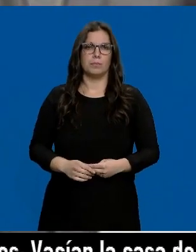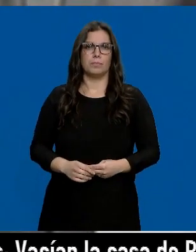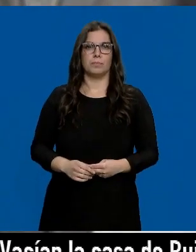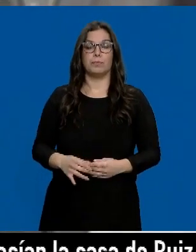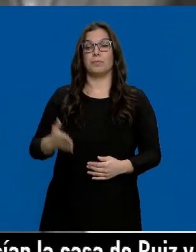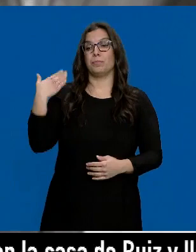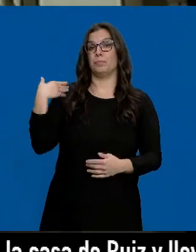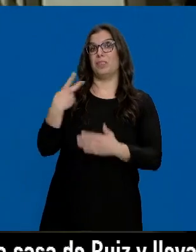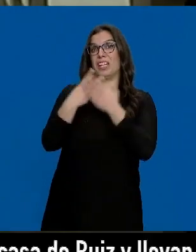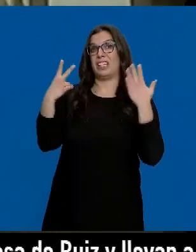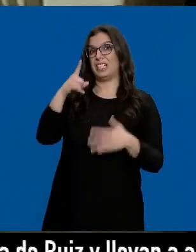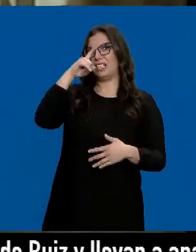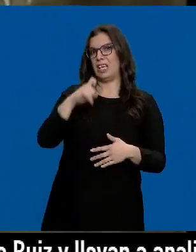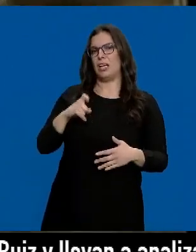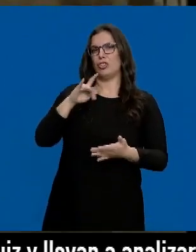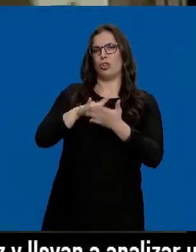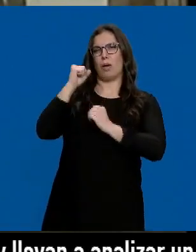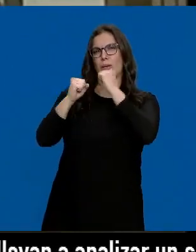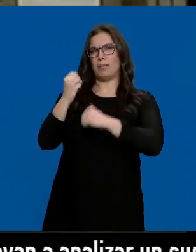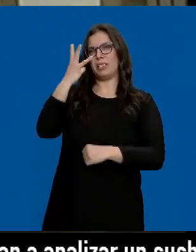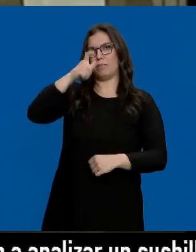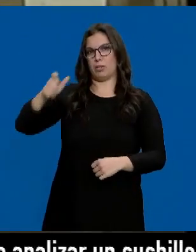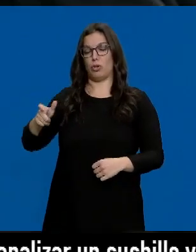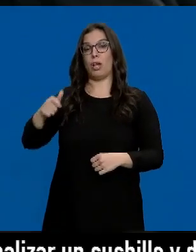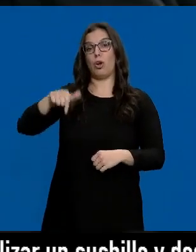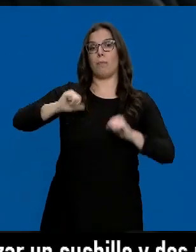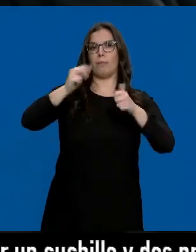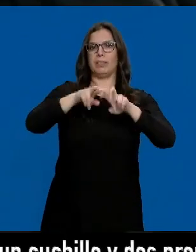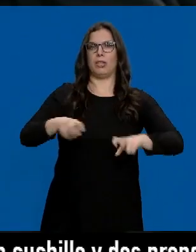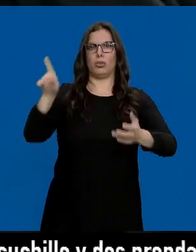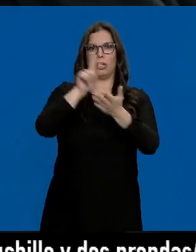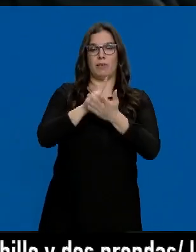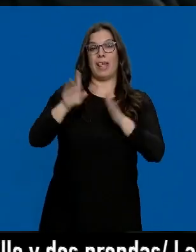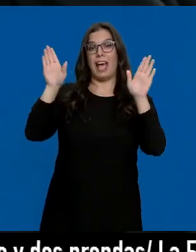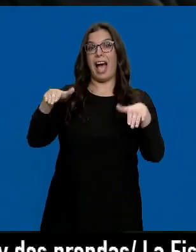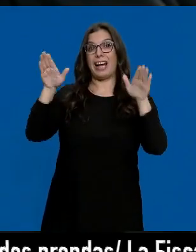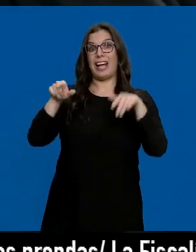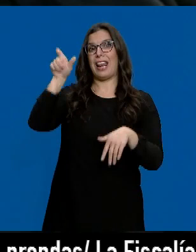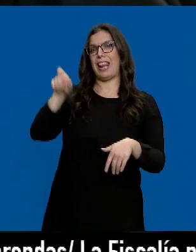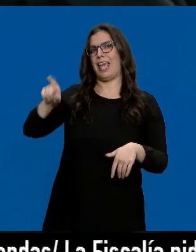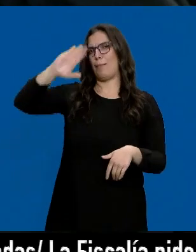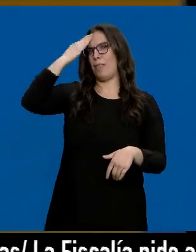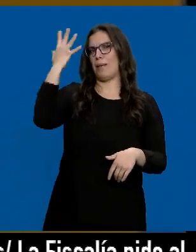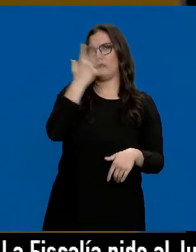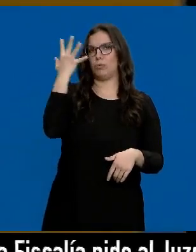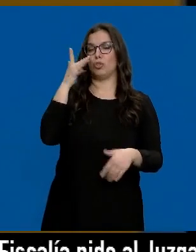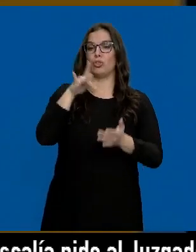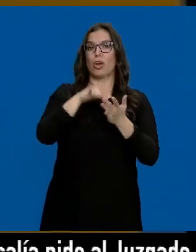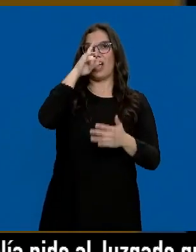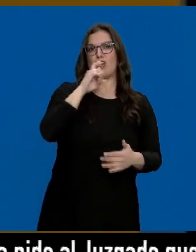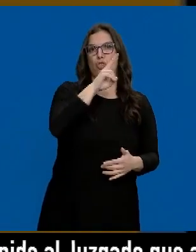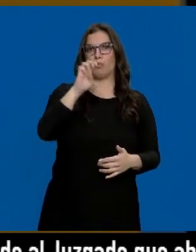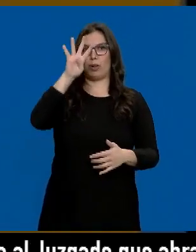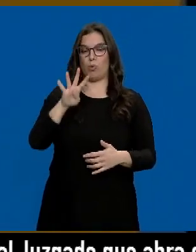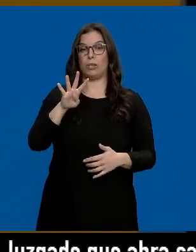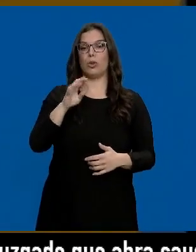17 años después del triple crimen de Burgos, se reabre el caso con Ángel Ruiz como principal sospechoso. Un crimen ocurrido en 2004